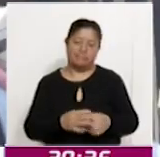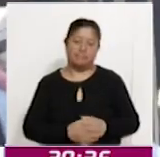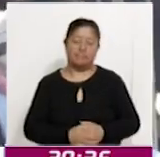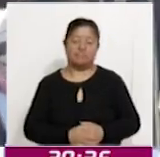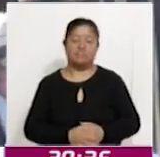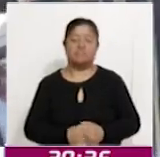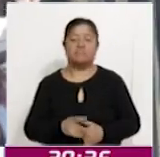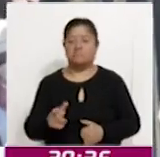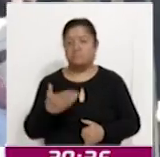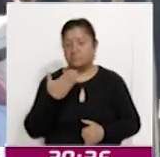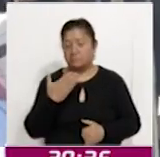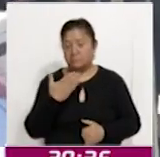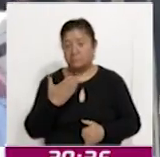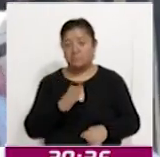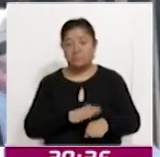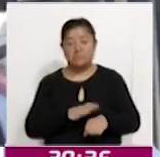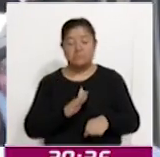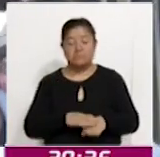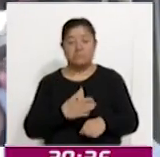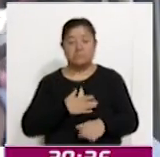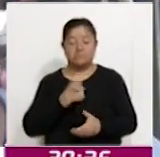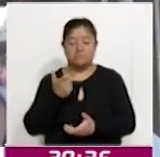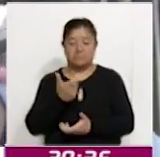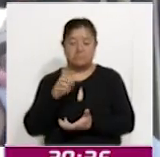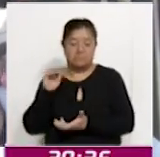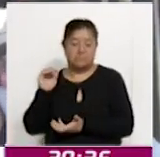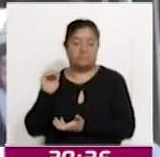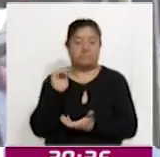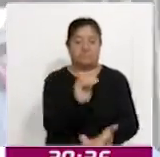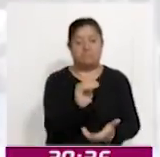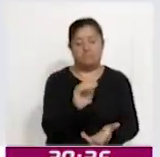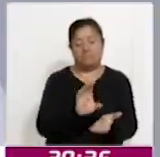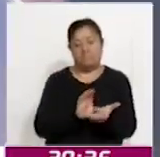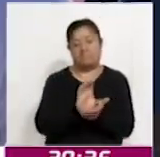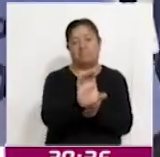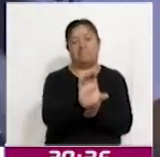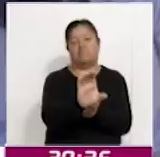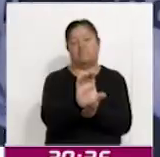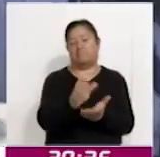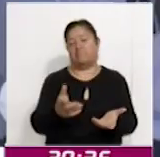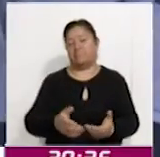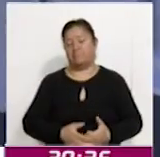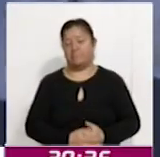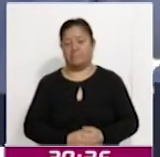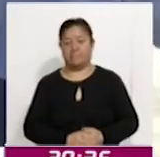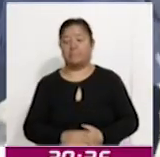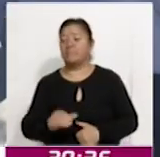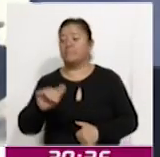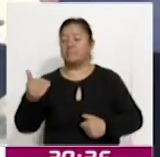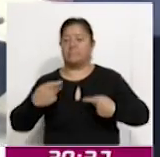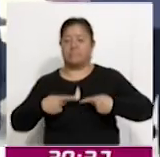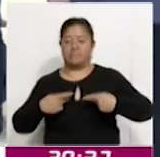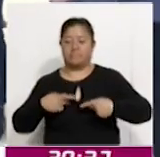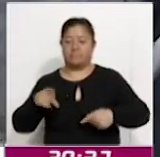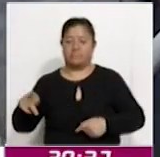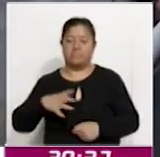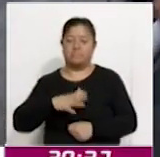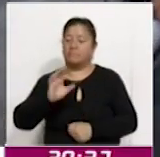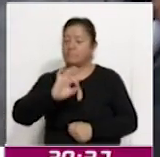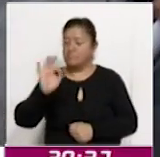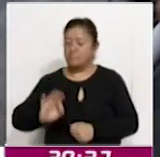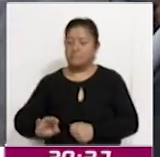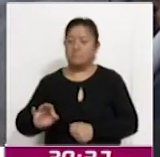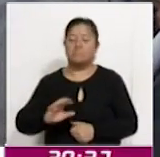un poco más accesible que tener que dar el monto de un solo pago. Otras personas tuvieron la oportunidad de acceder a descuentos,